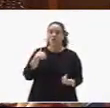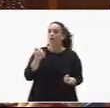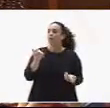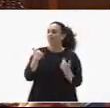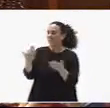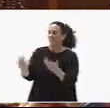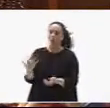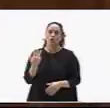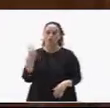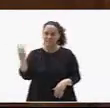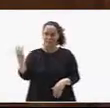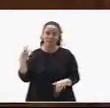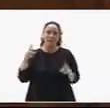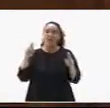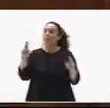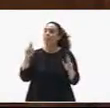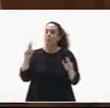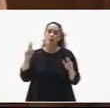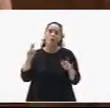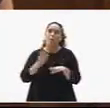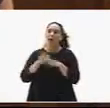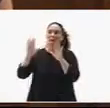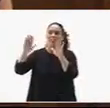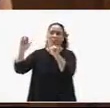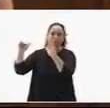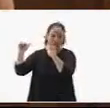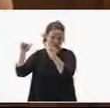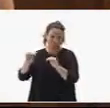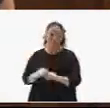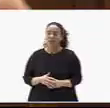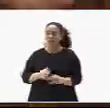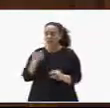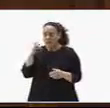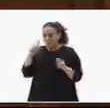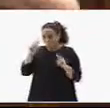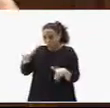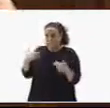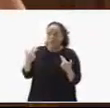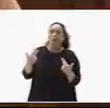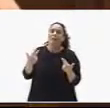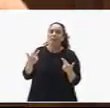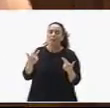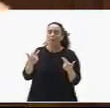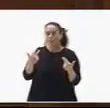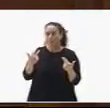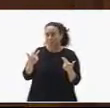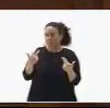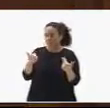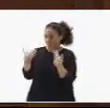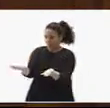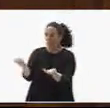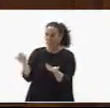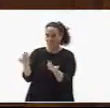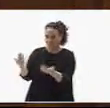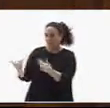tres regalos que espero que sean de despedida, espero que me permite a mí esta licencia y también se la permita